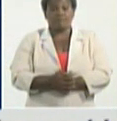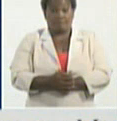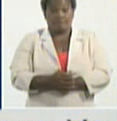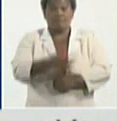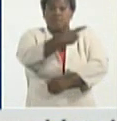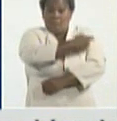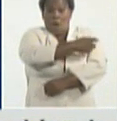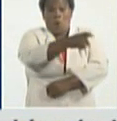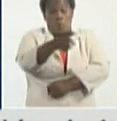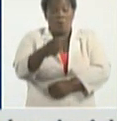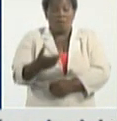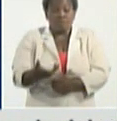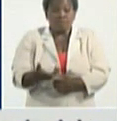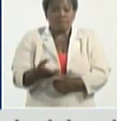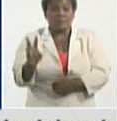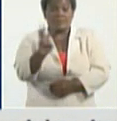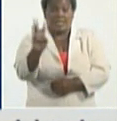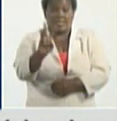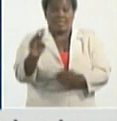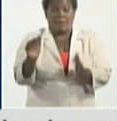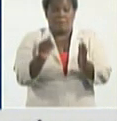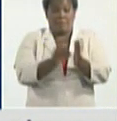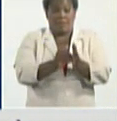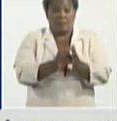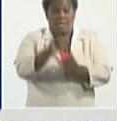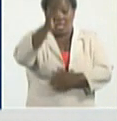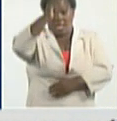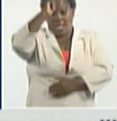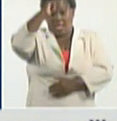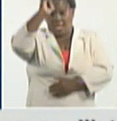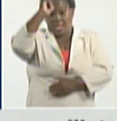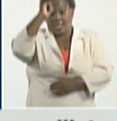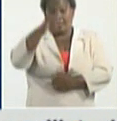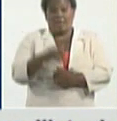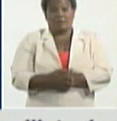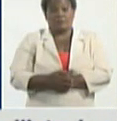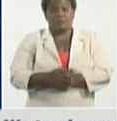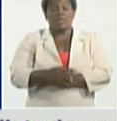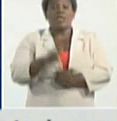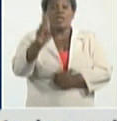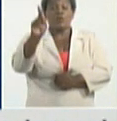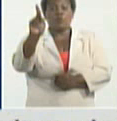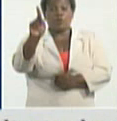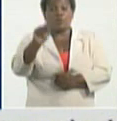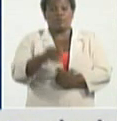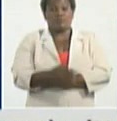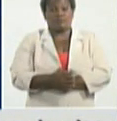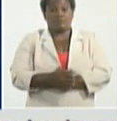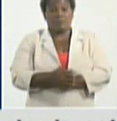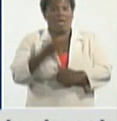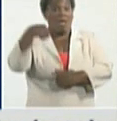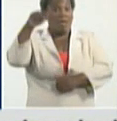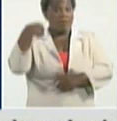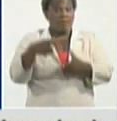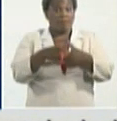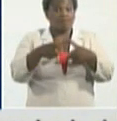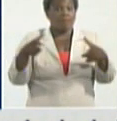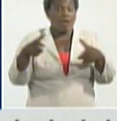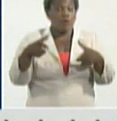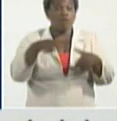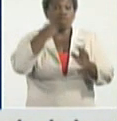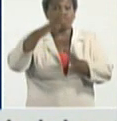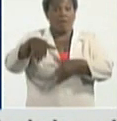vacunado 33.000 la India y el Reino Unido y ayer los de mayor número de fallecimientos